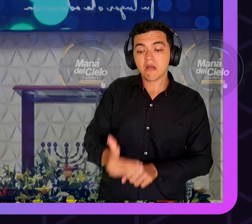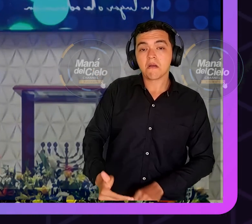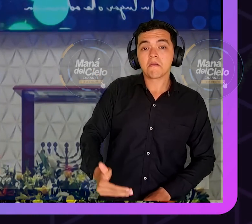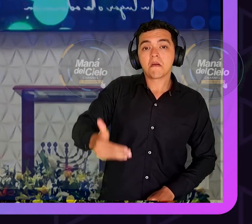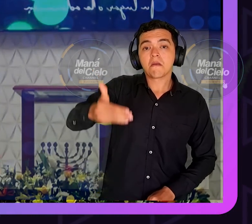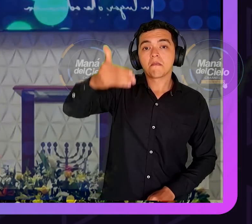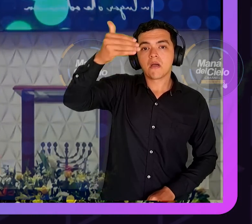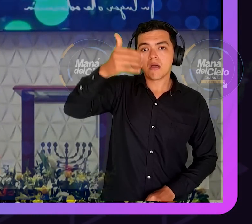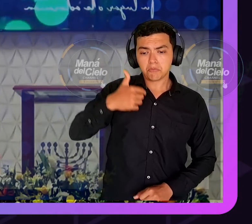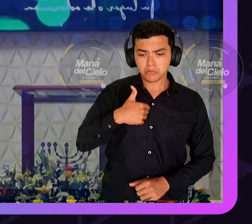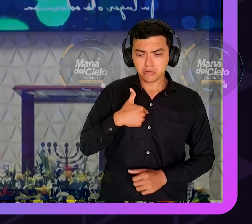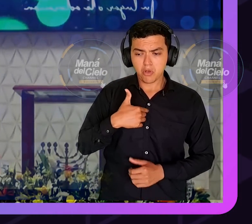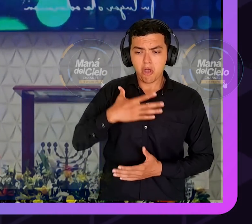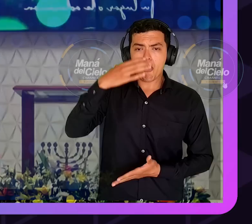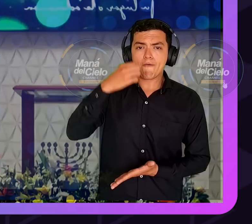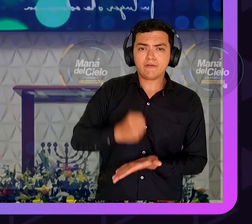poda